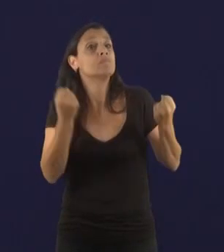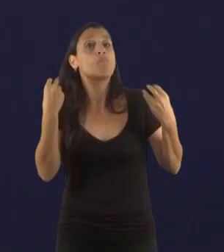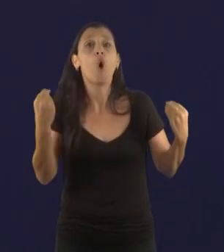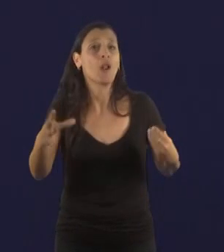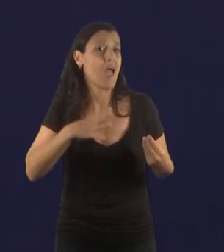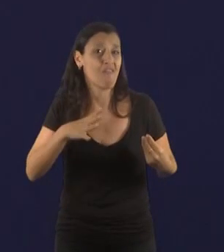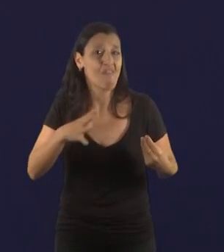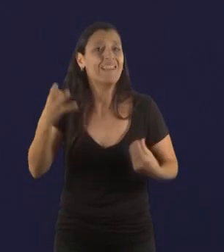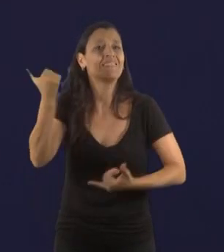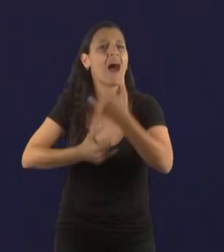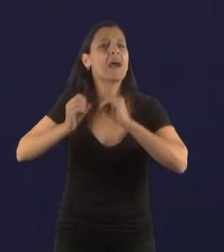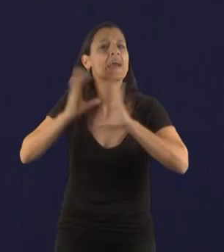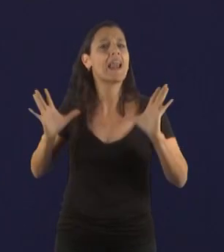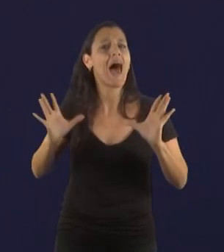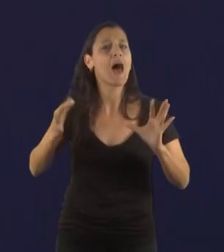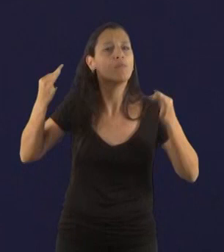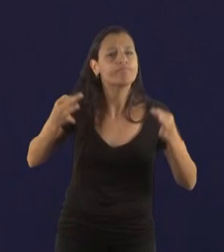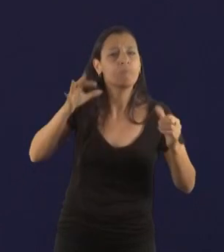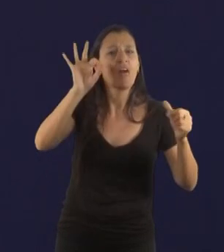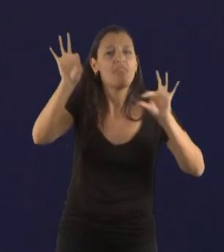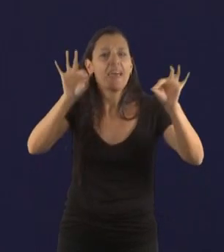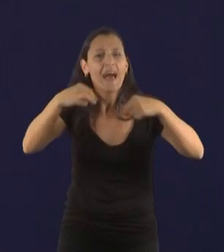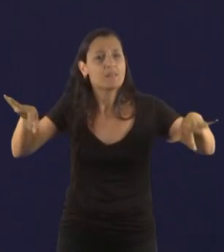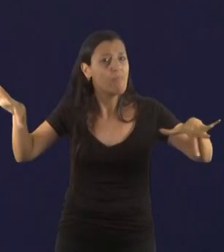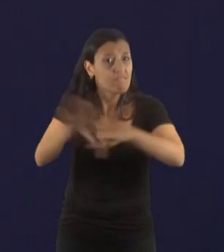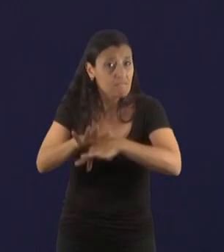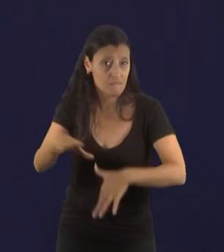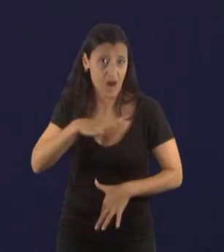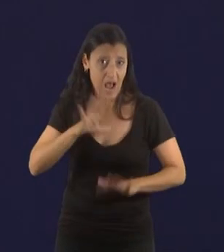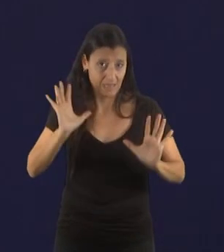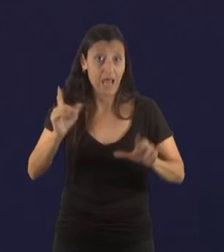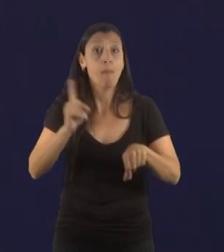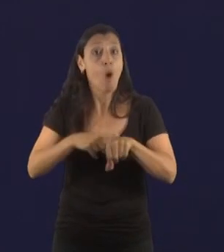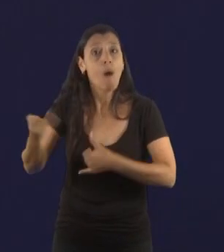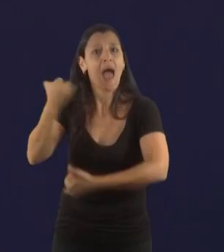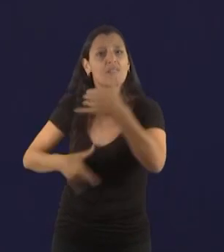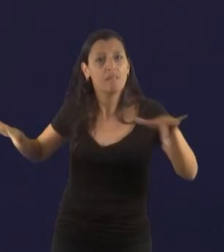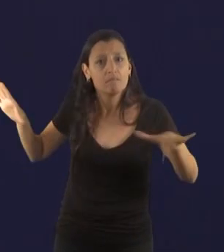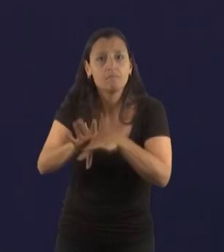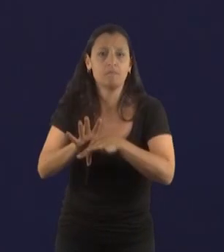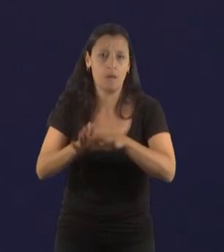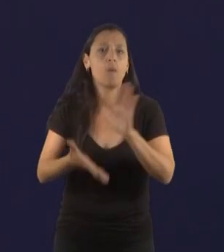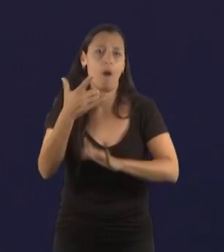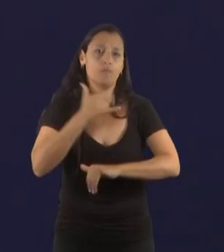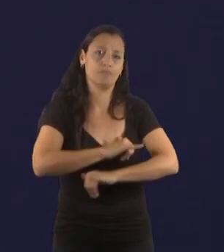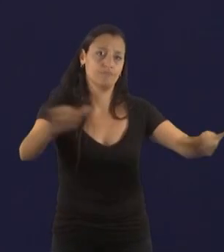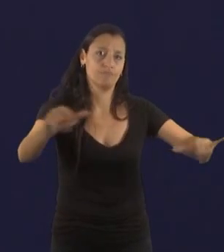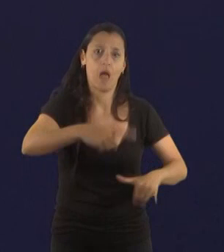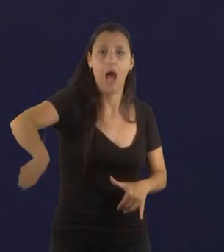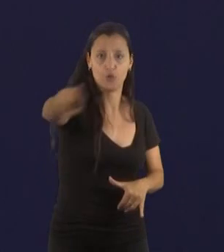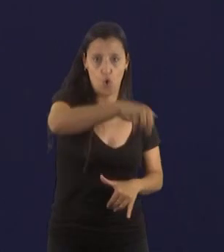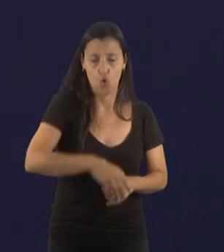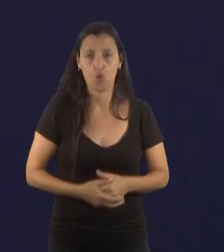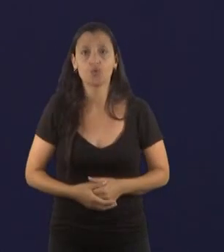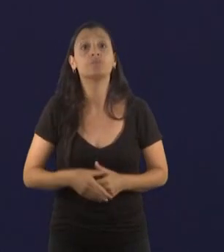mayor exactitud, es precisamente porque no tenemos los datos, no los terminamos de procesar. Y sí